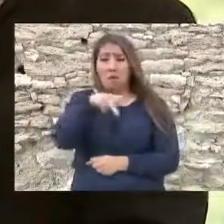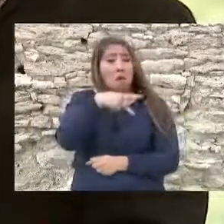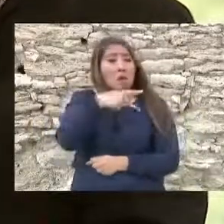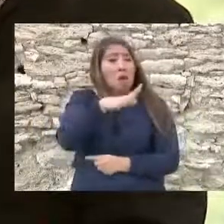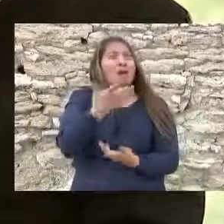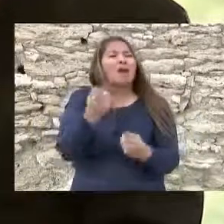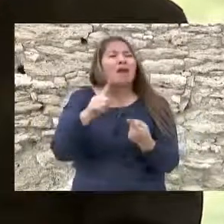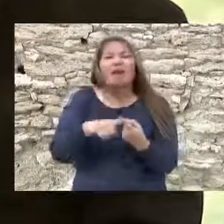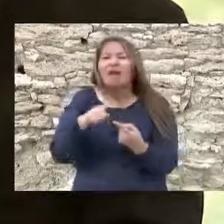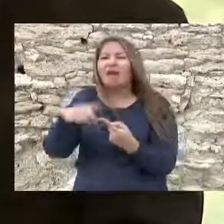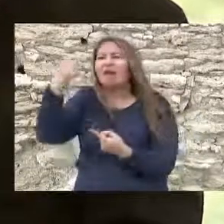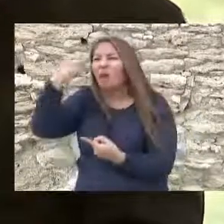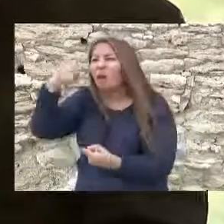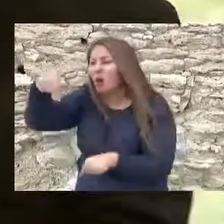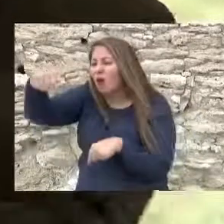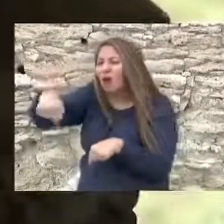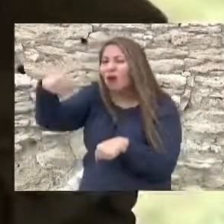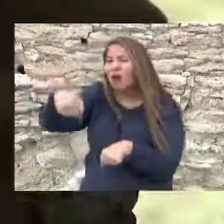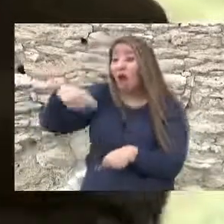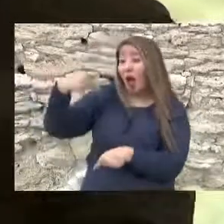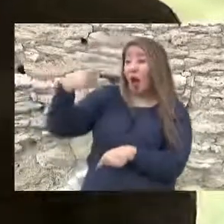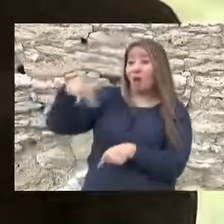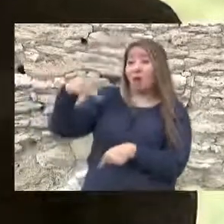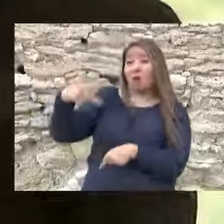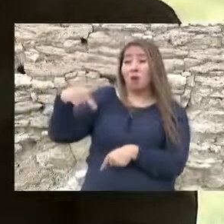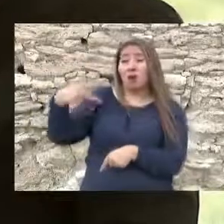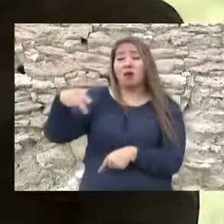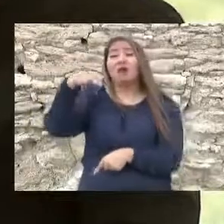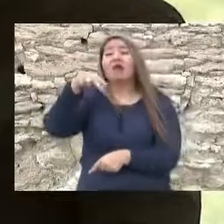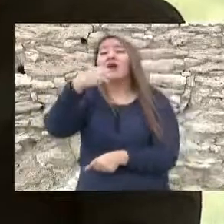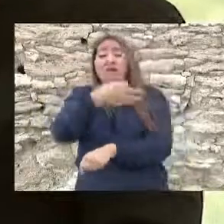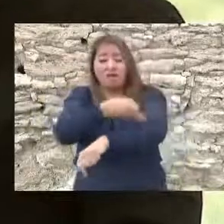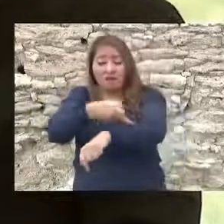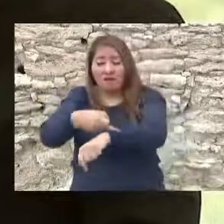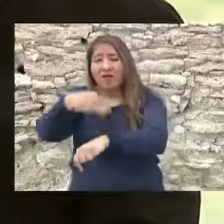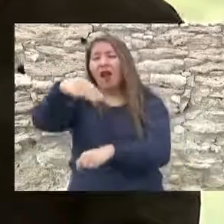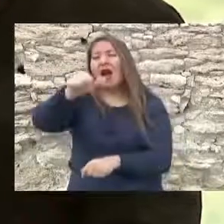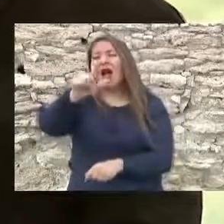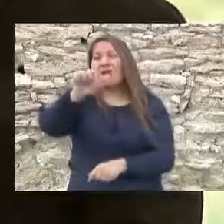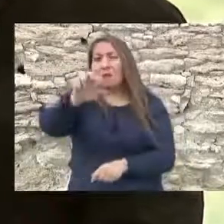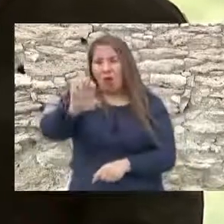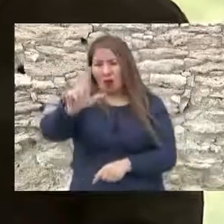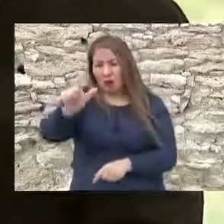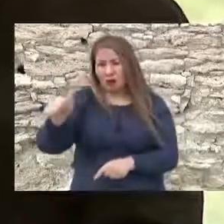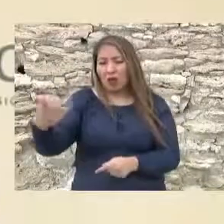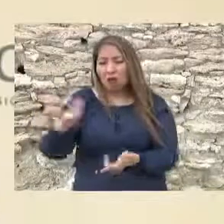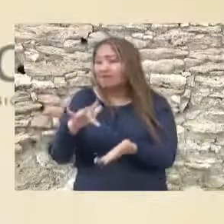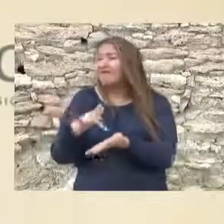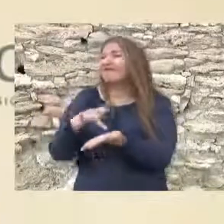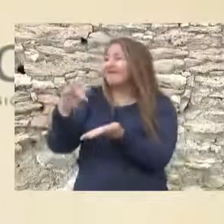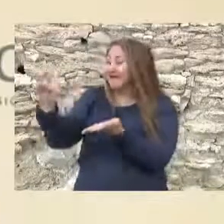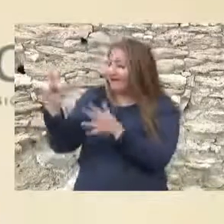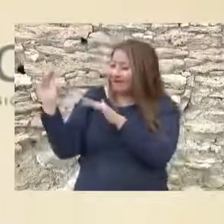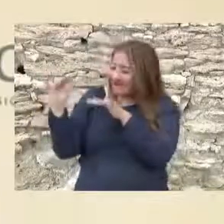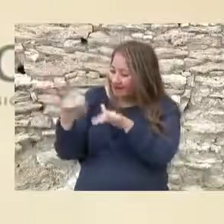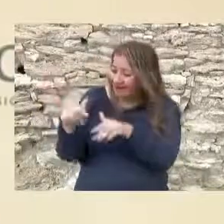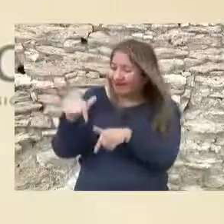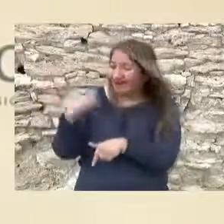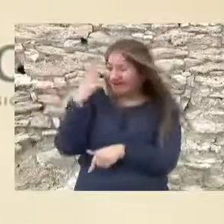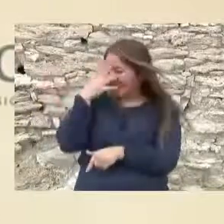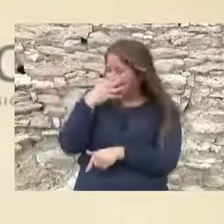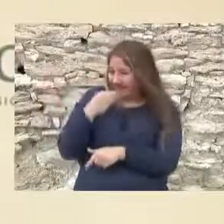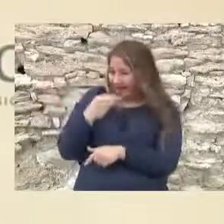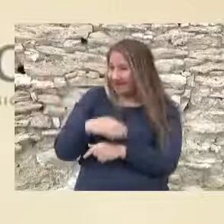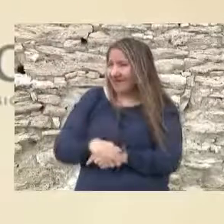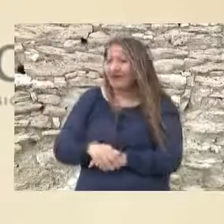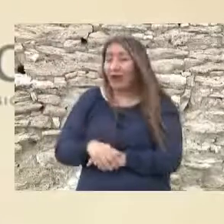González Felán, a quien agradezco su presencia el día de hoy y también permitirnos estar aquí, en este bello